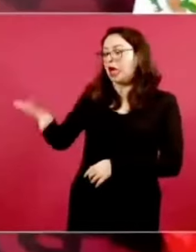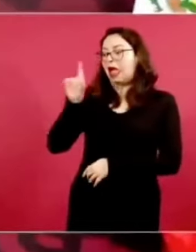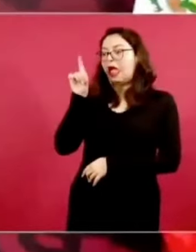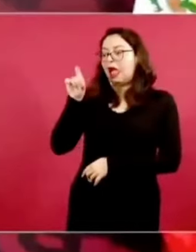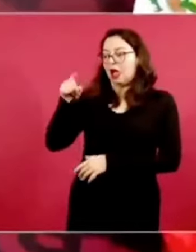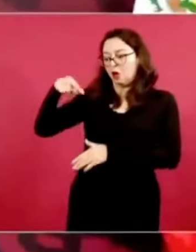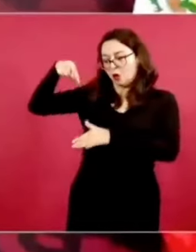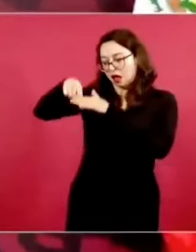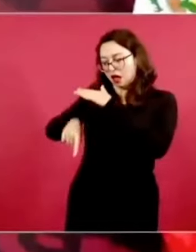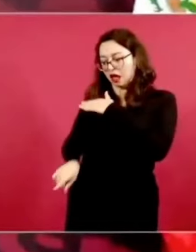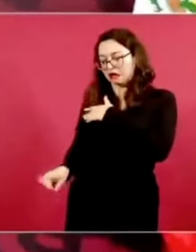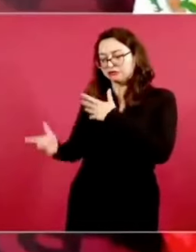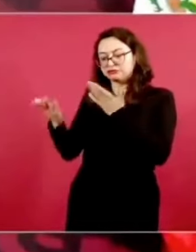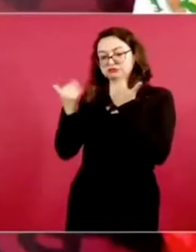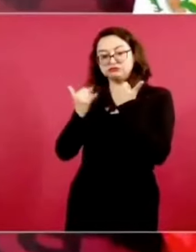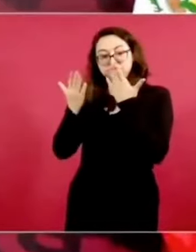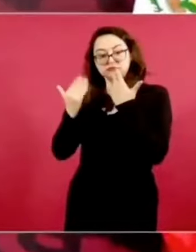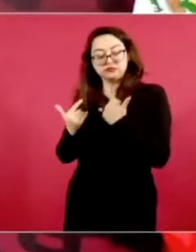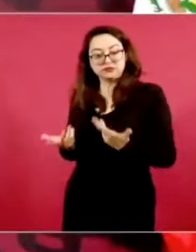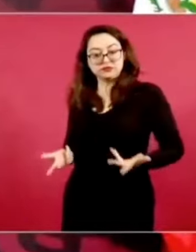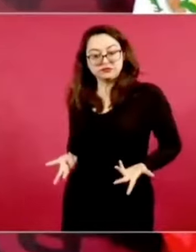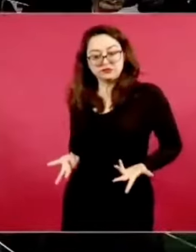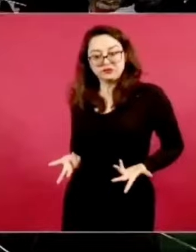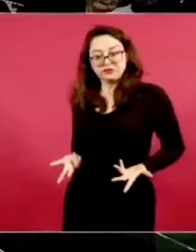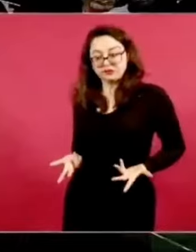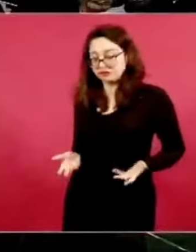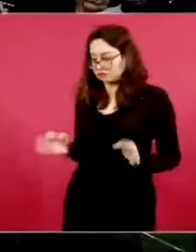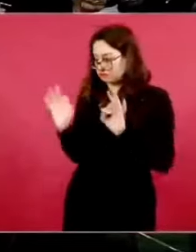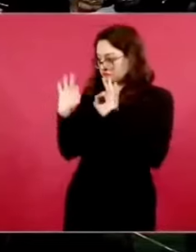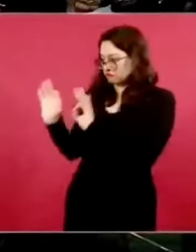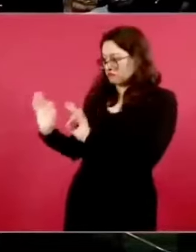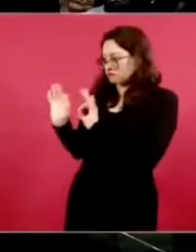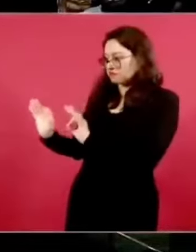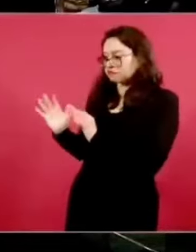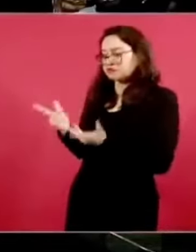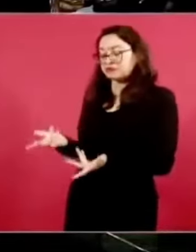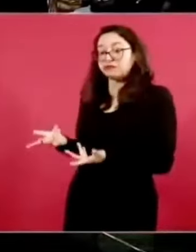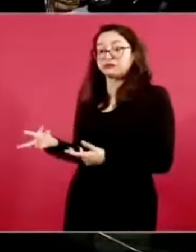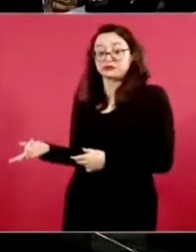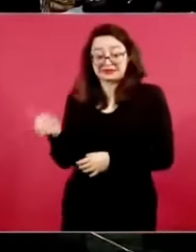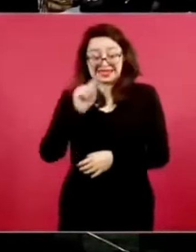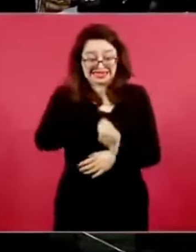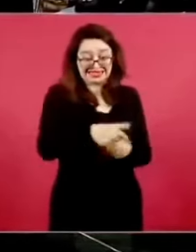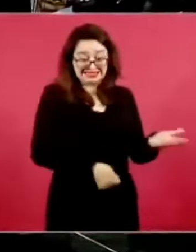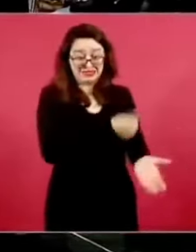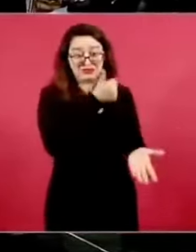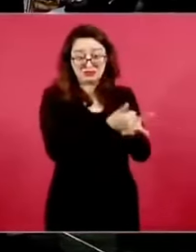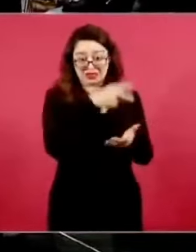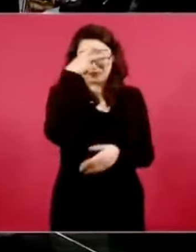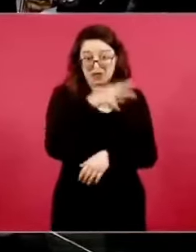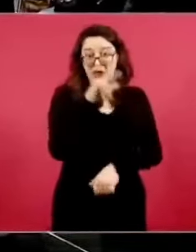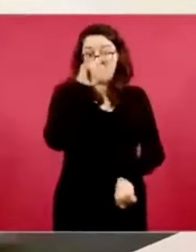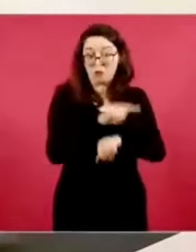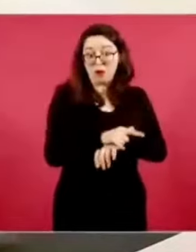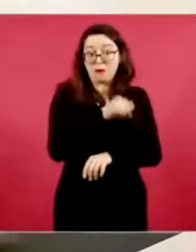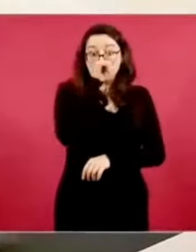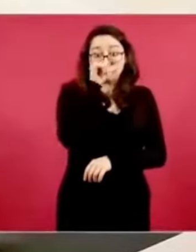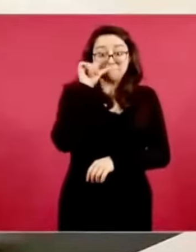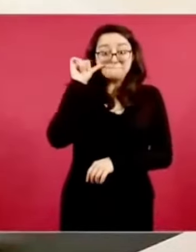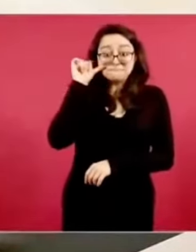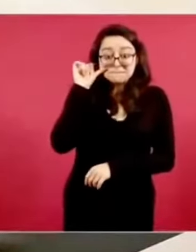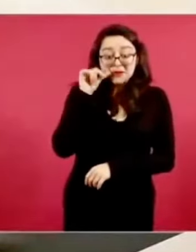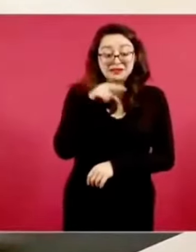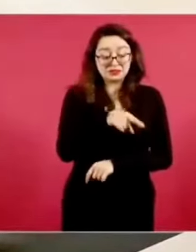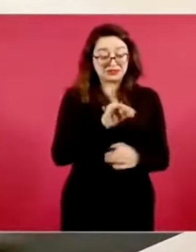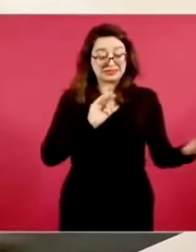del lago de Texcoco, no puede tener concreto hidráulico,